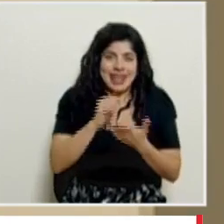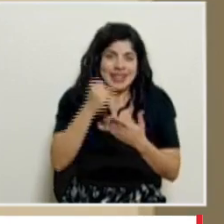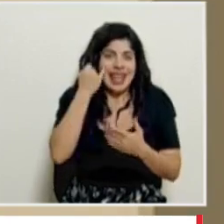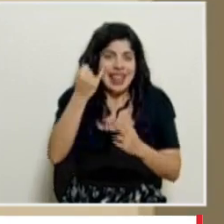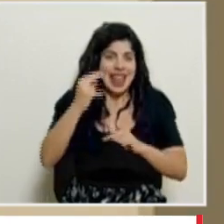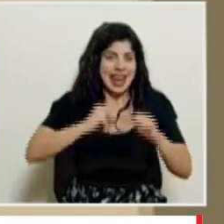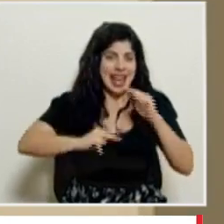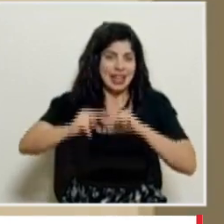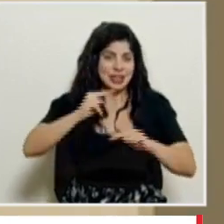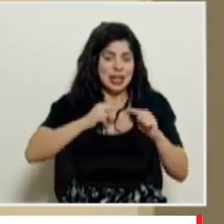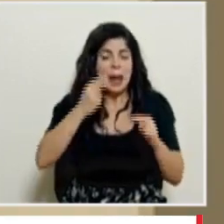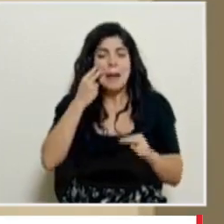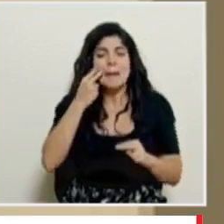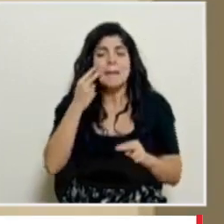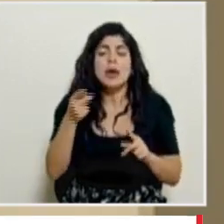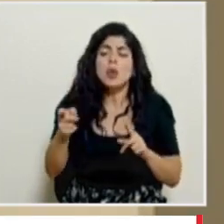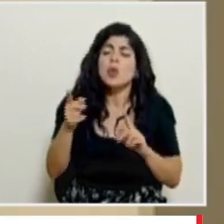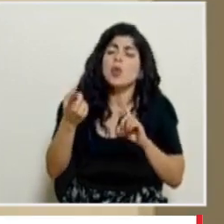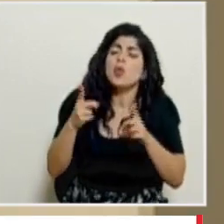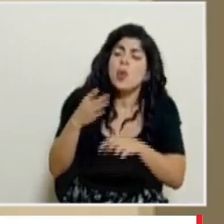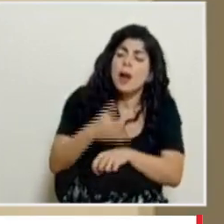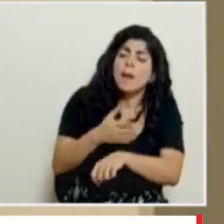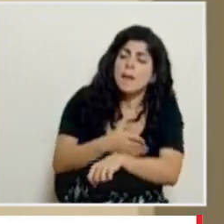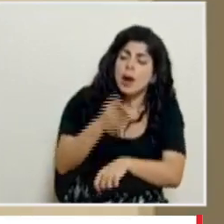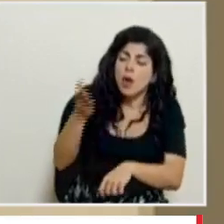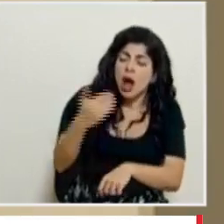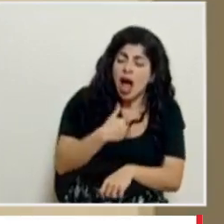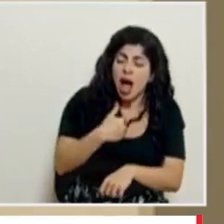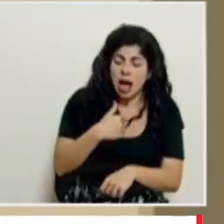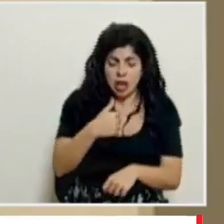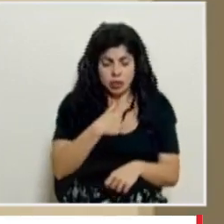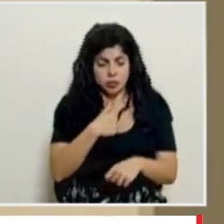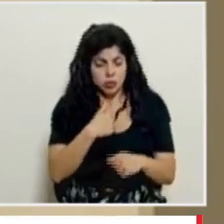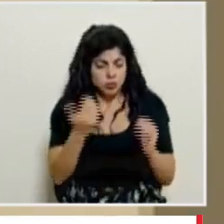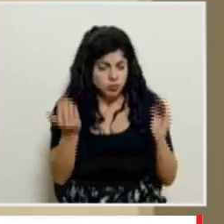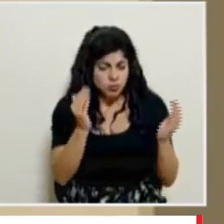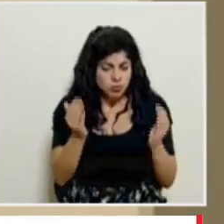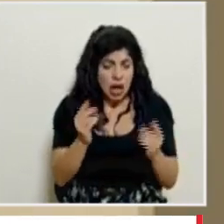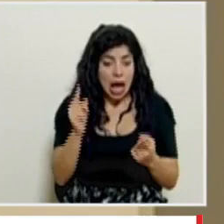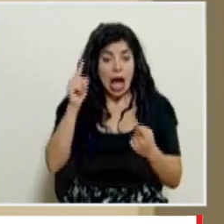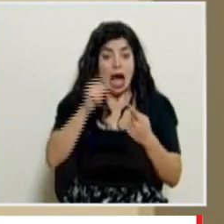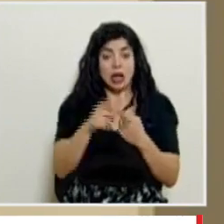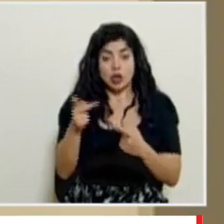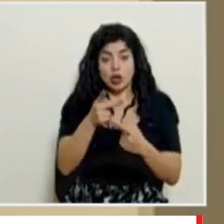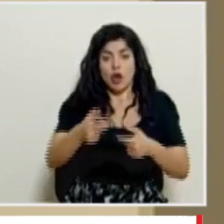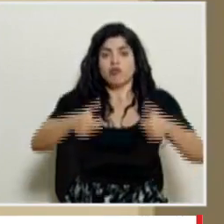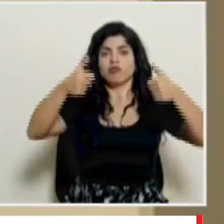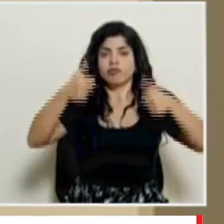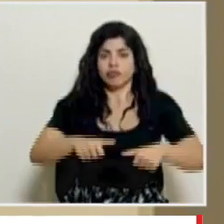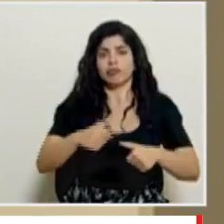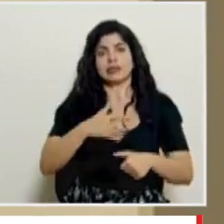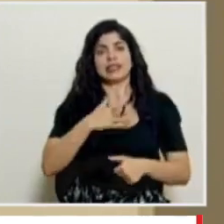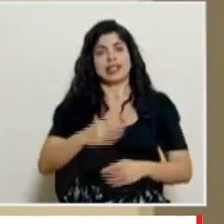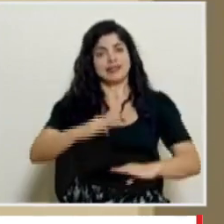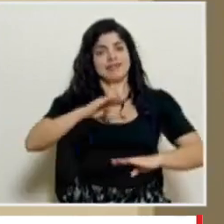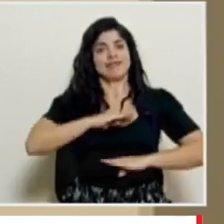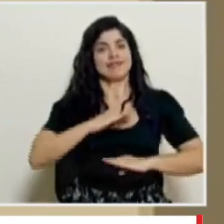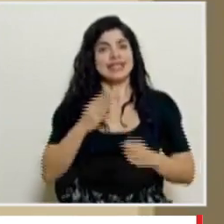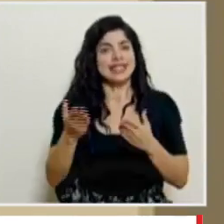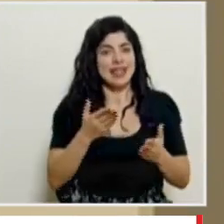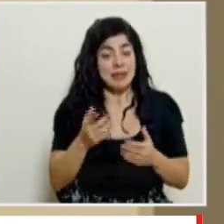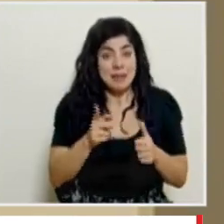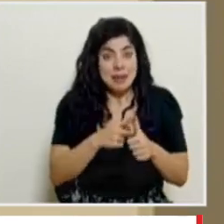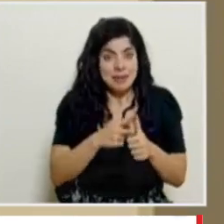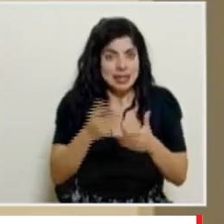negociaciones de ver qué puntos de mejora se pueden encontrar y llegar a un acuerdo que satisfaga tanto primero la prestación del servicio que lo más